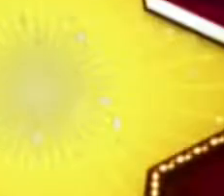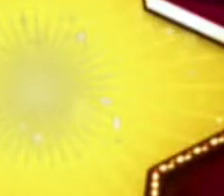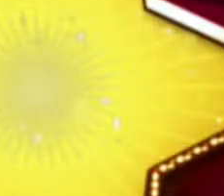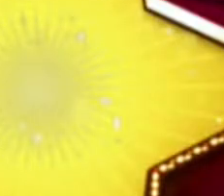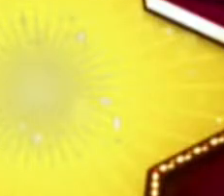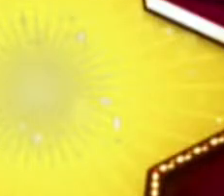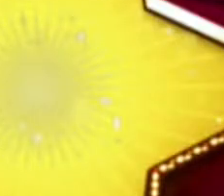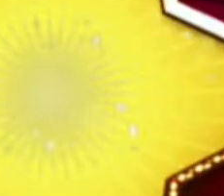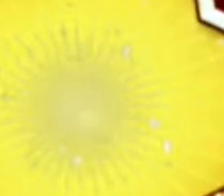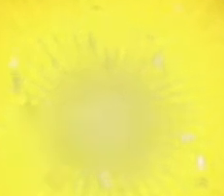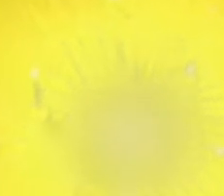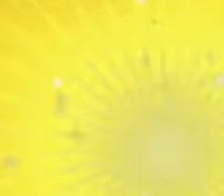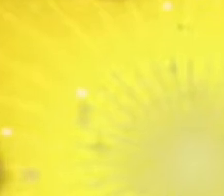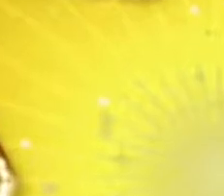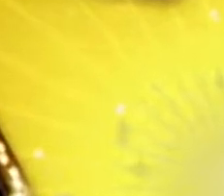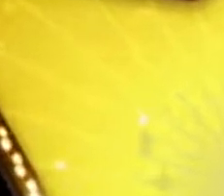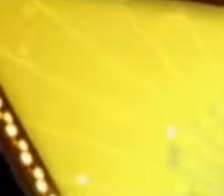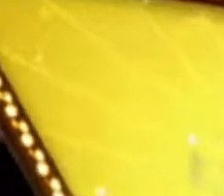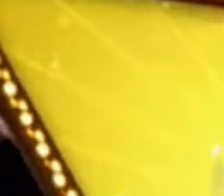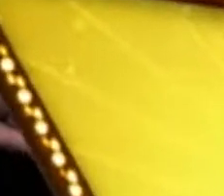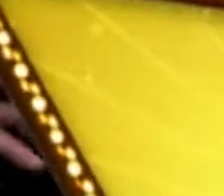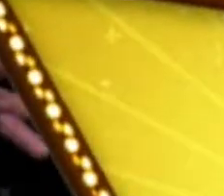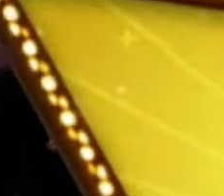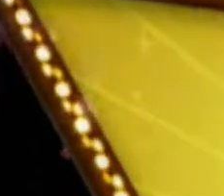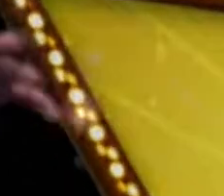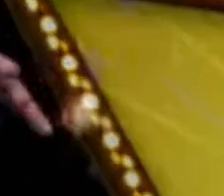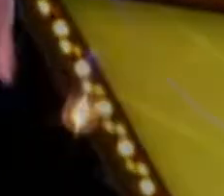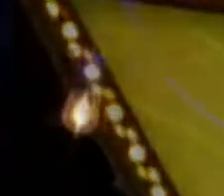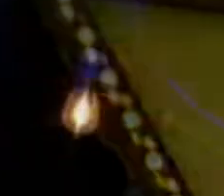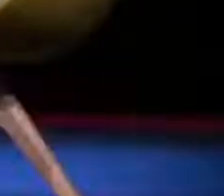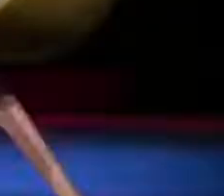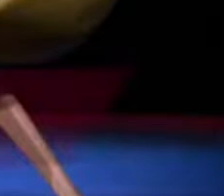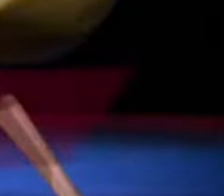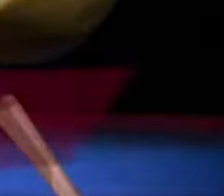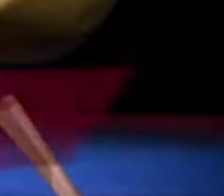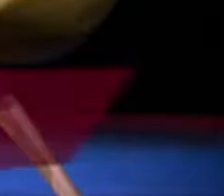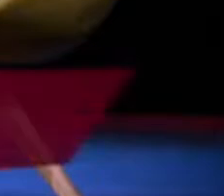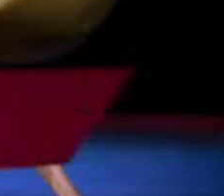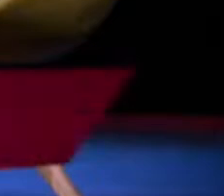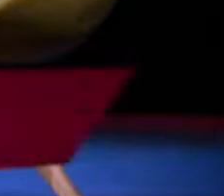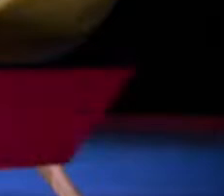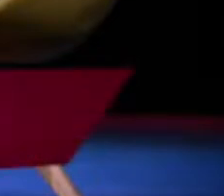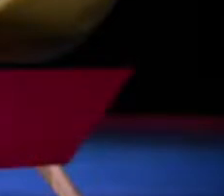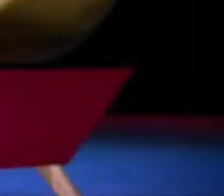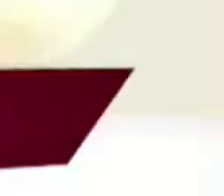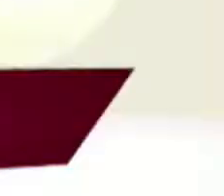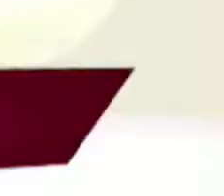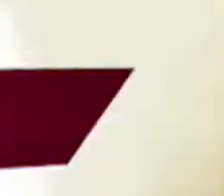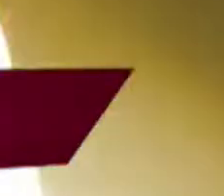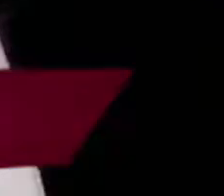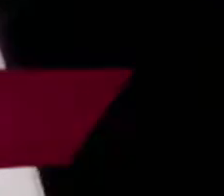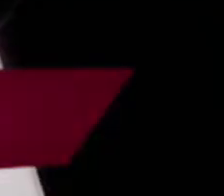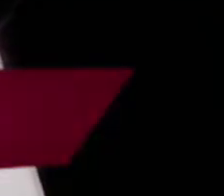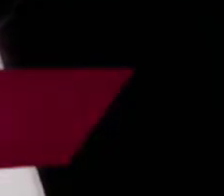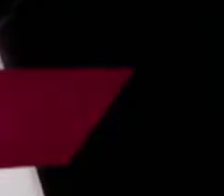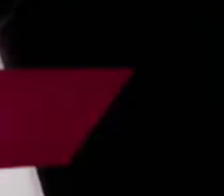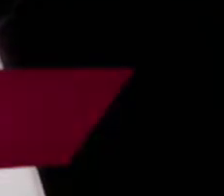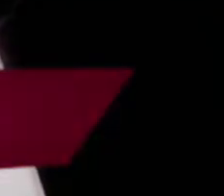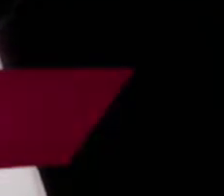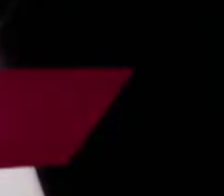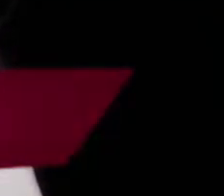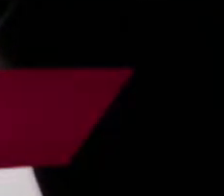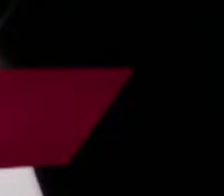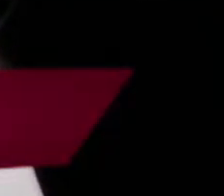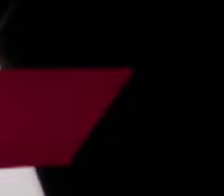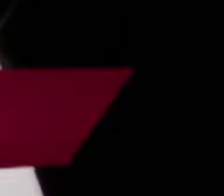¿A qué se parece el Museo de Historia Mexicana en relación a los otros grandes museos, por ejemplo, de la Ciudad de México? Hay exposiciones